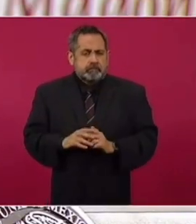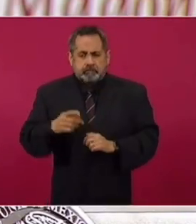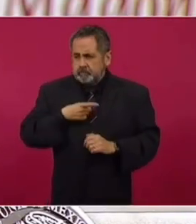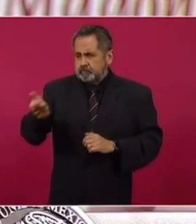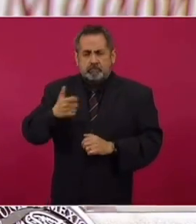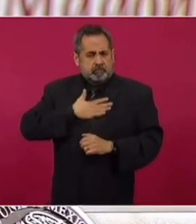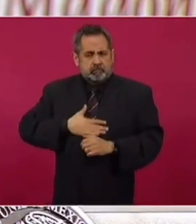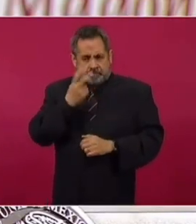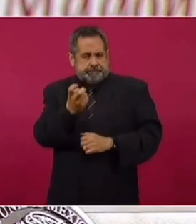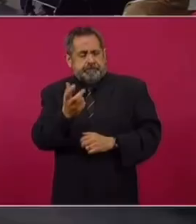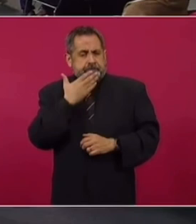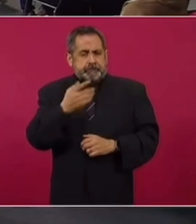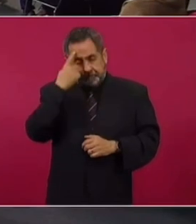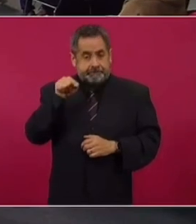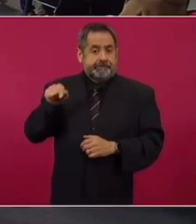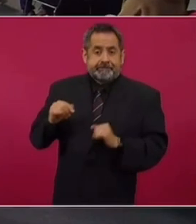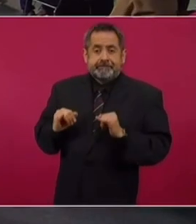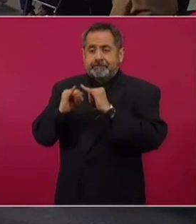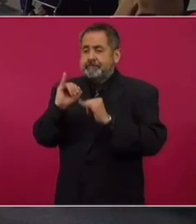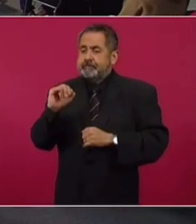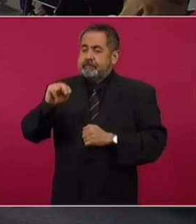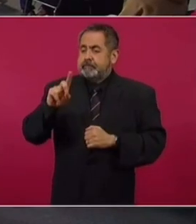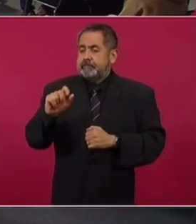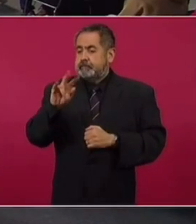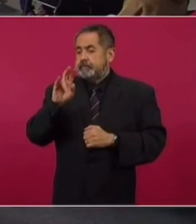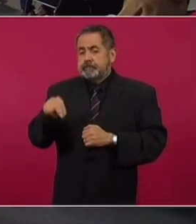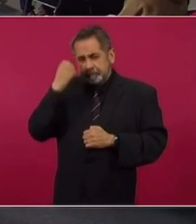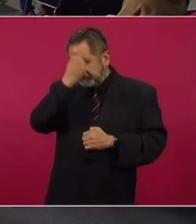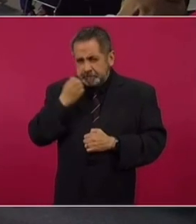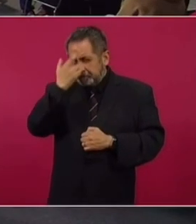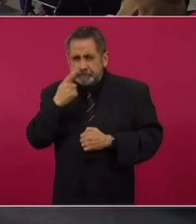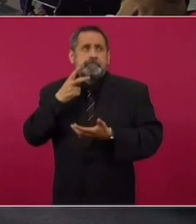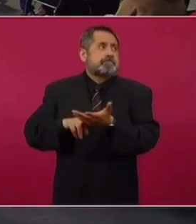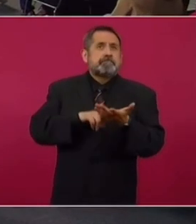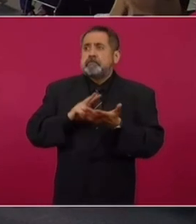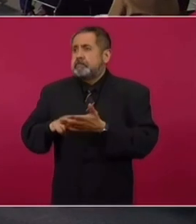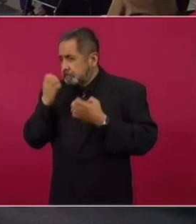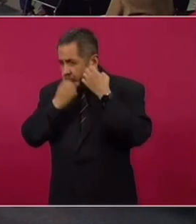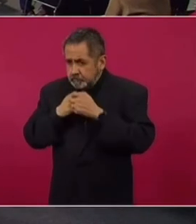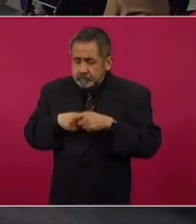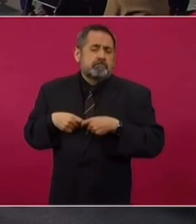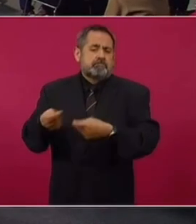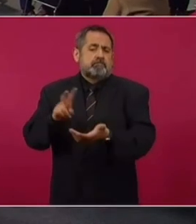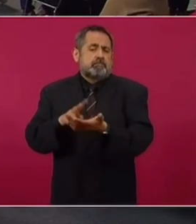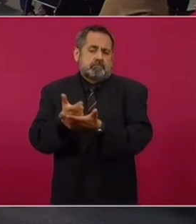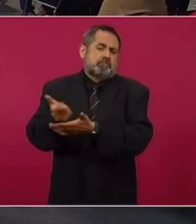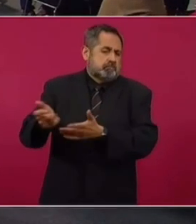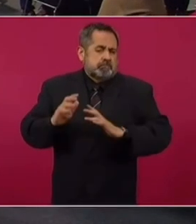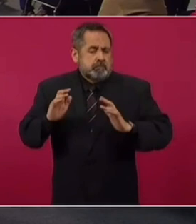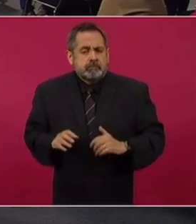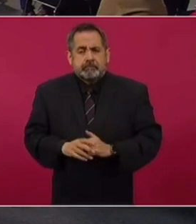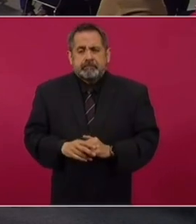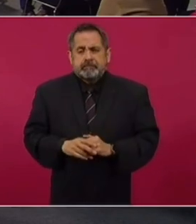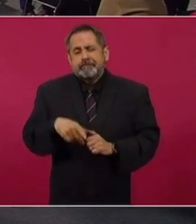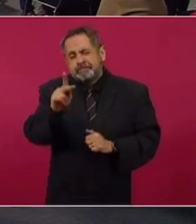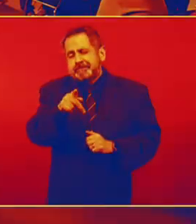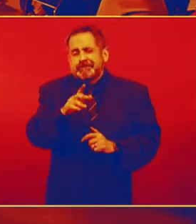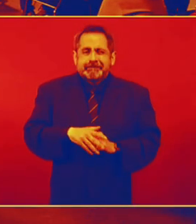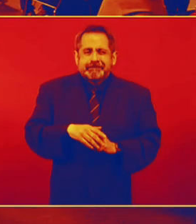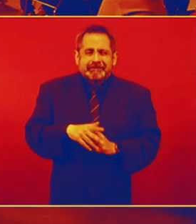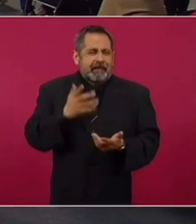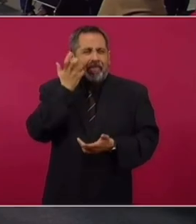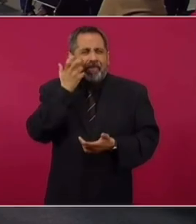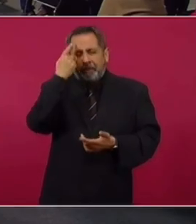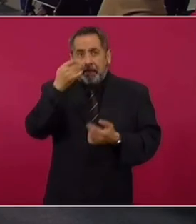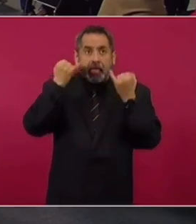se pague lo justo. Para eso el Instituto, el Indavin, se encarga de hacer las opiniones de valores y los avalúos. Pero pues sería un poco hasta